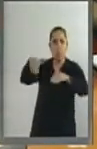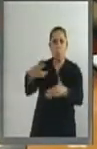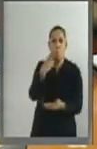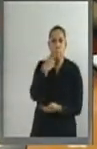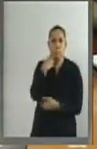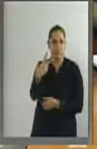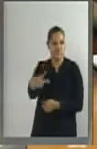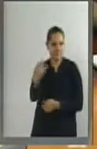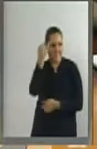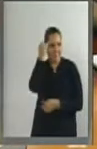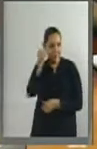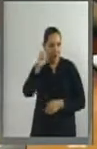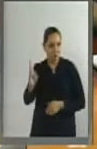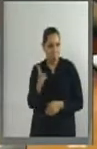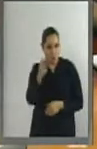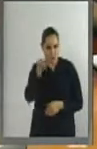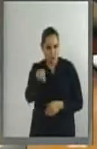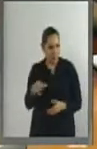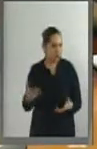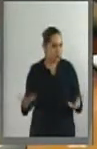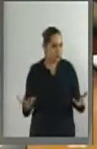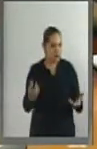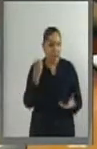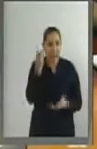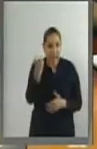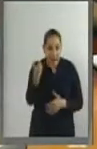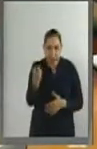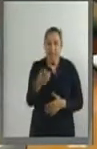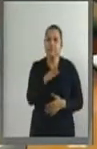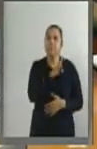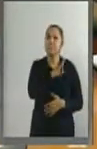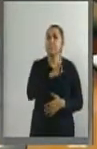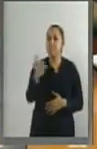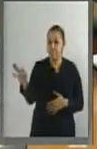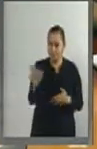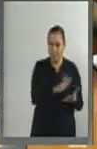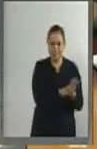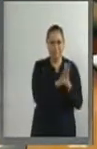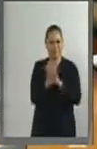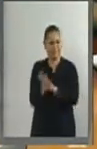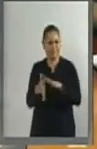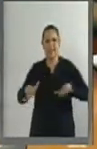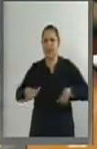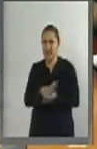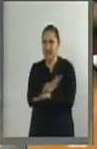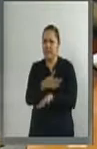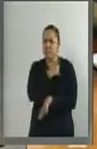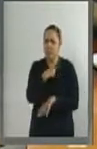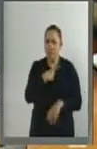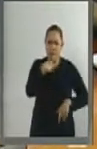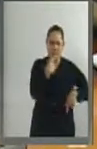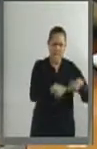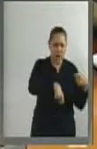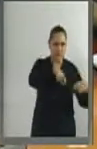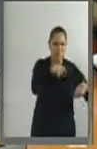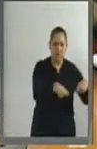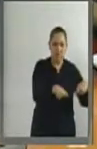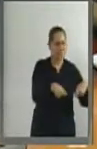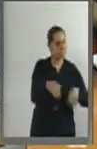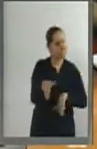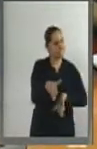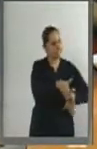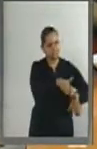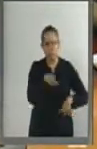es una transición que debe acicatearse. Debemos pasar del plástico a materiales